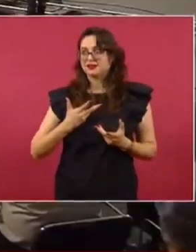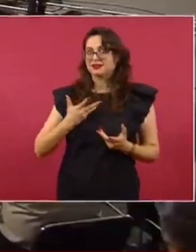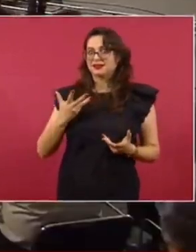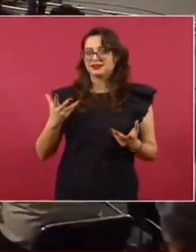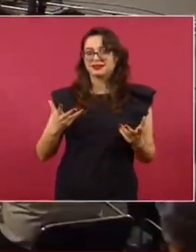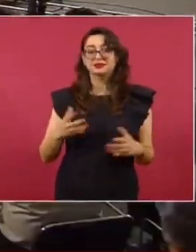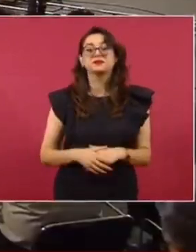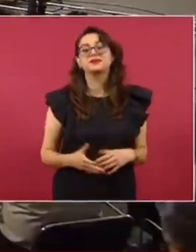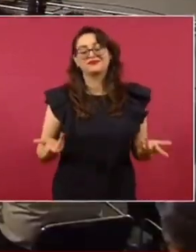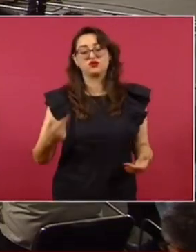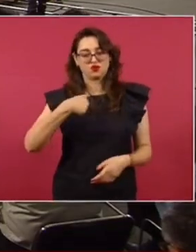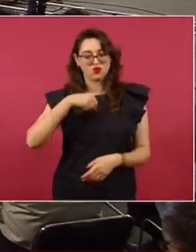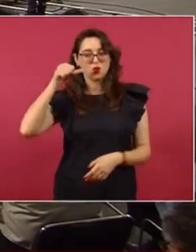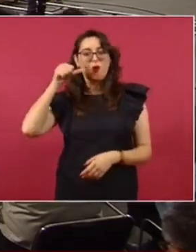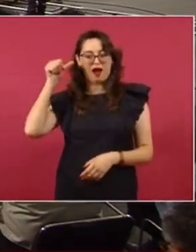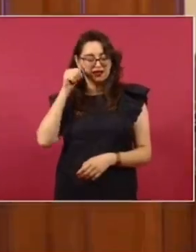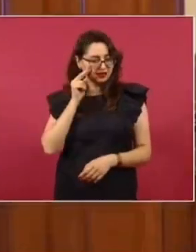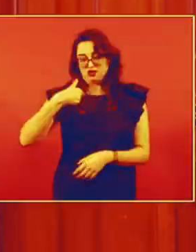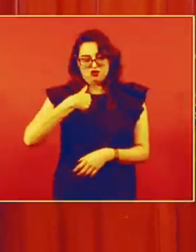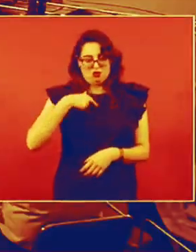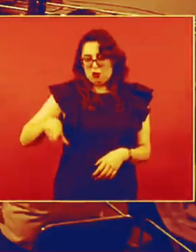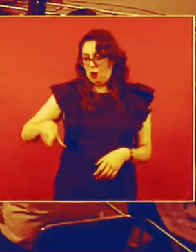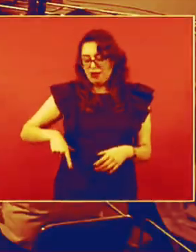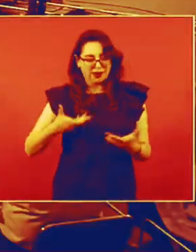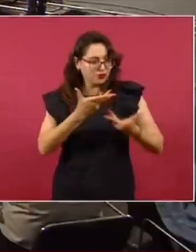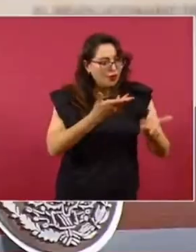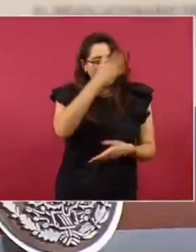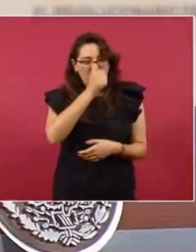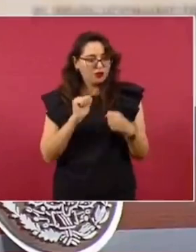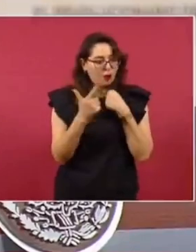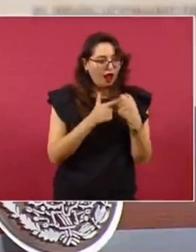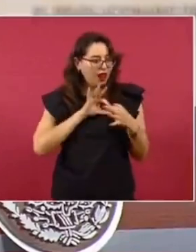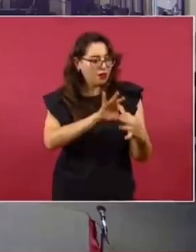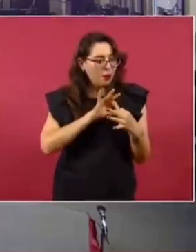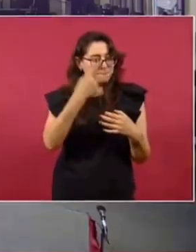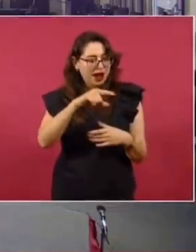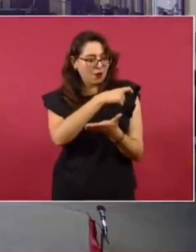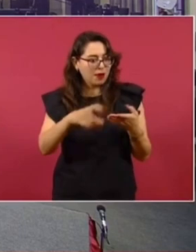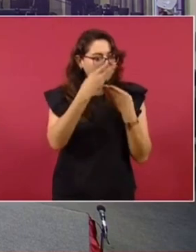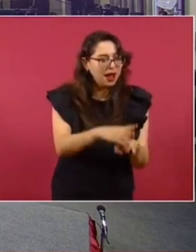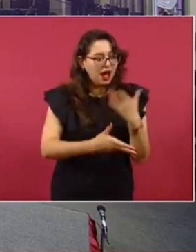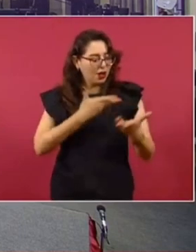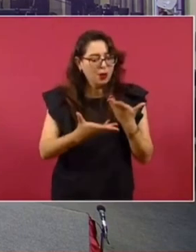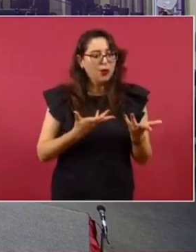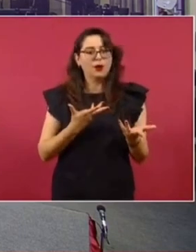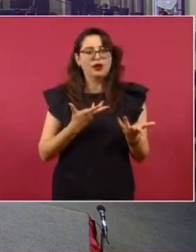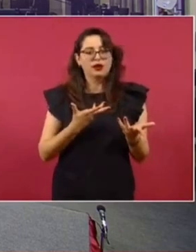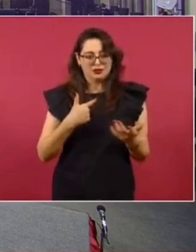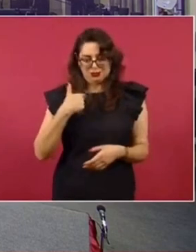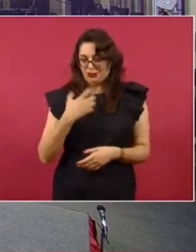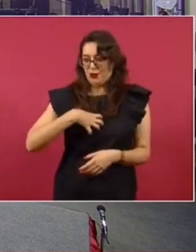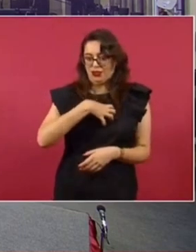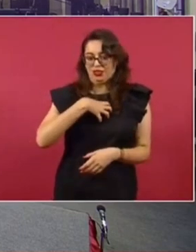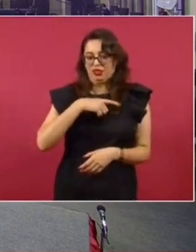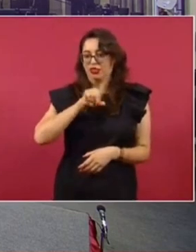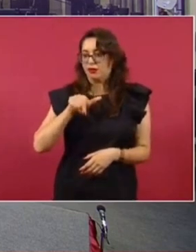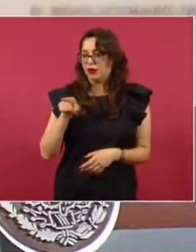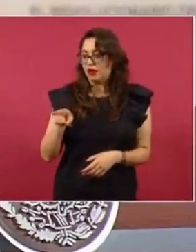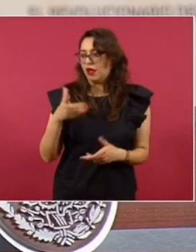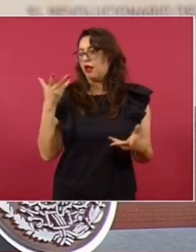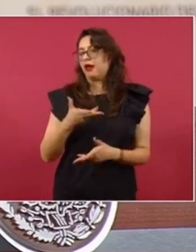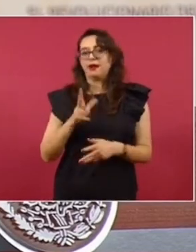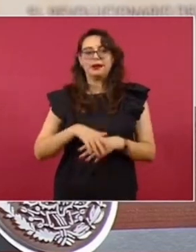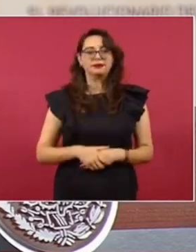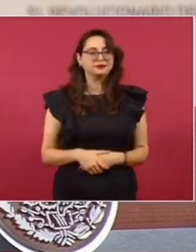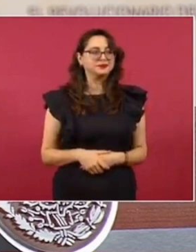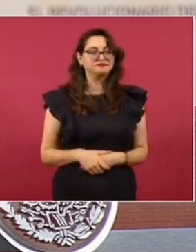pues hay la posibilidad de crear una asociación público-privada. ¿El gobierno le entraría a la compra de Banamex? Sí, porque de esos, en el supuesto que fuese 7 mil, tienen